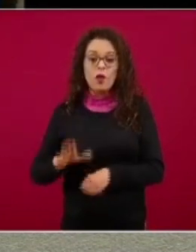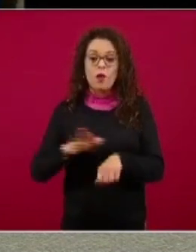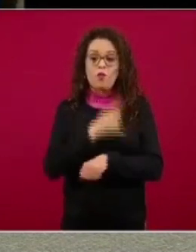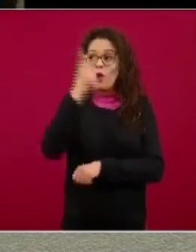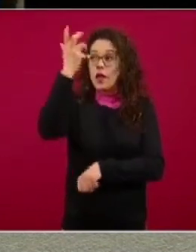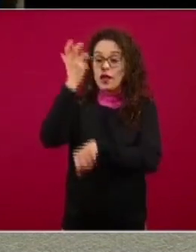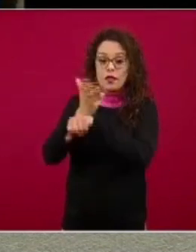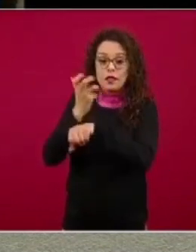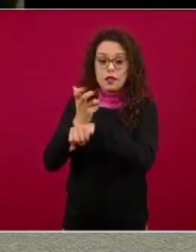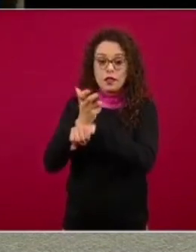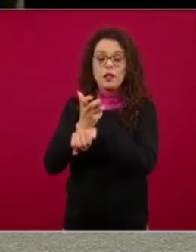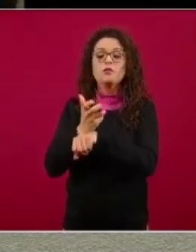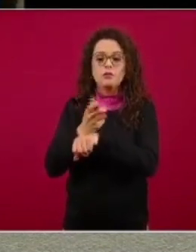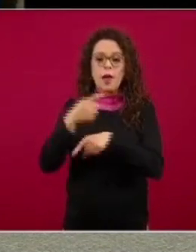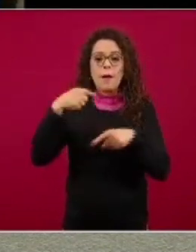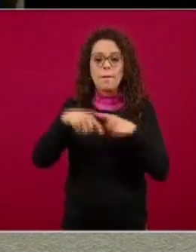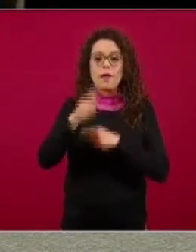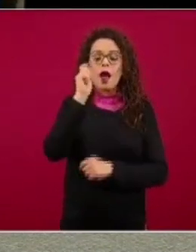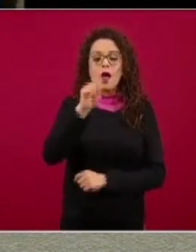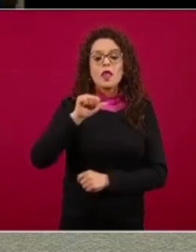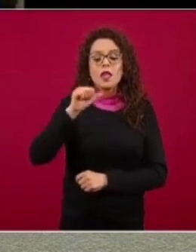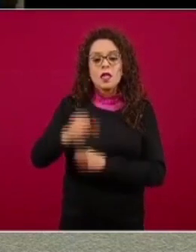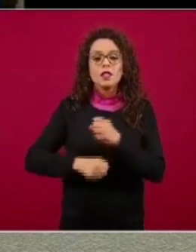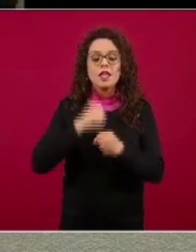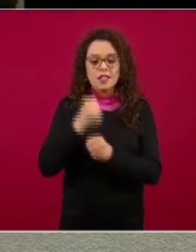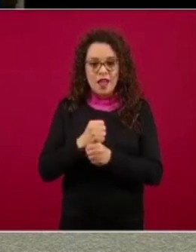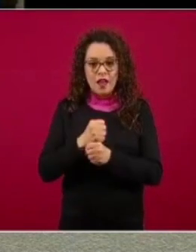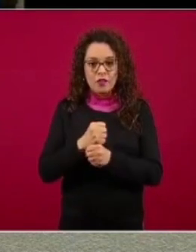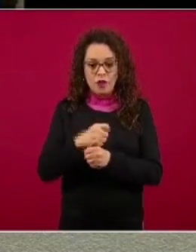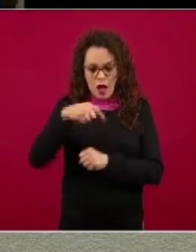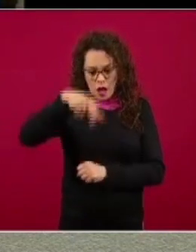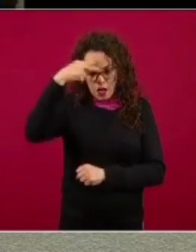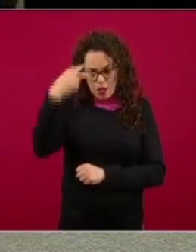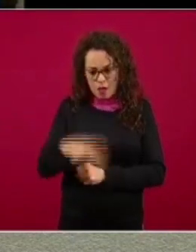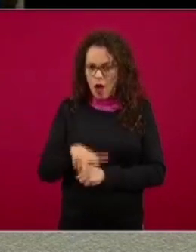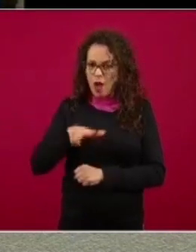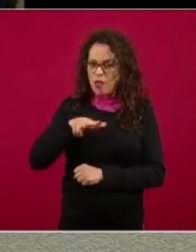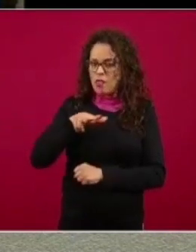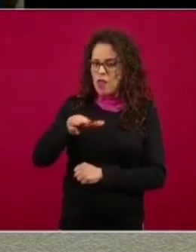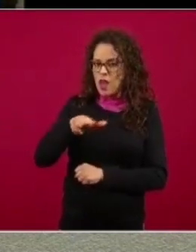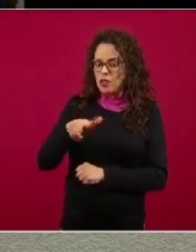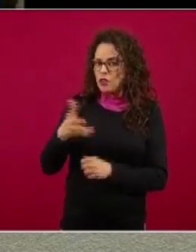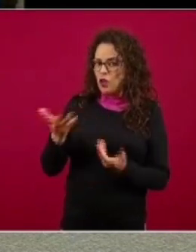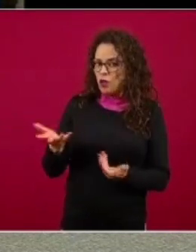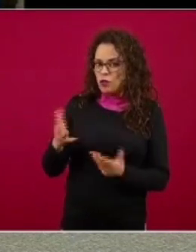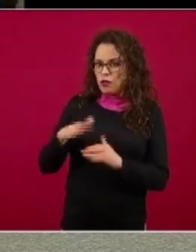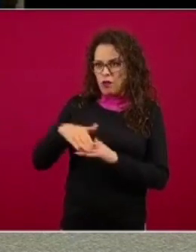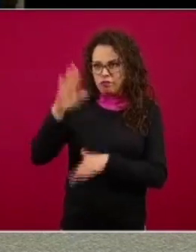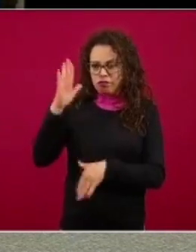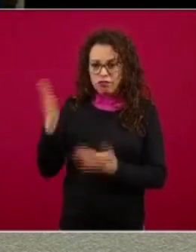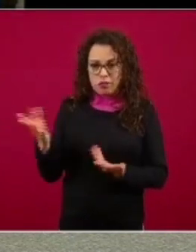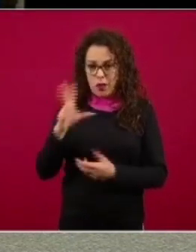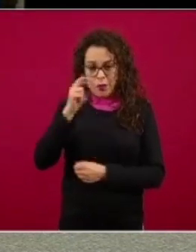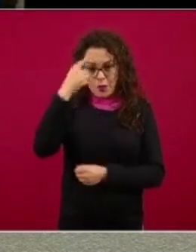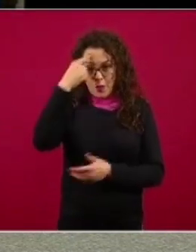partir de los 16 años y aquí en México a partir de los 18 no se corre el riesgo de segregar algún sector de la